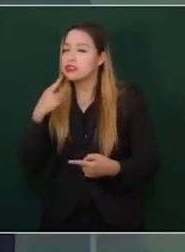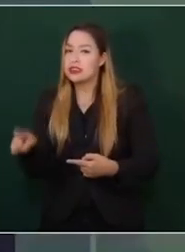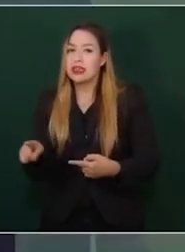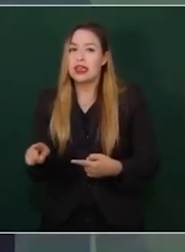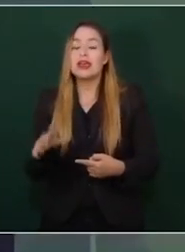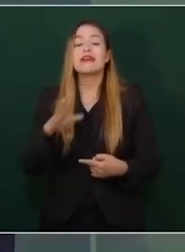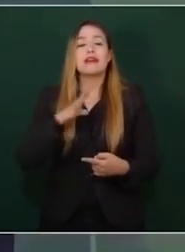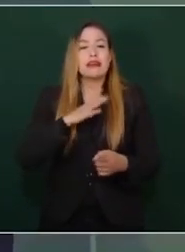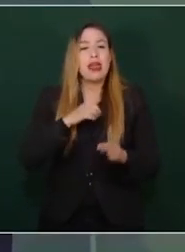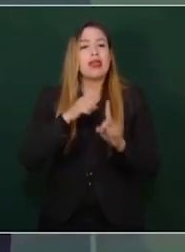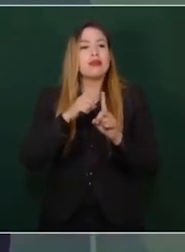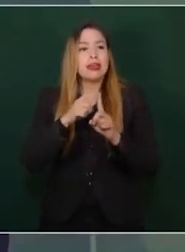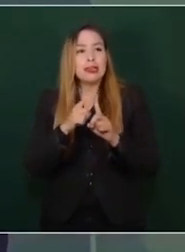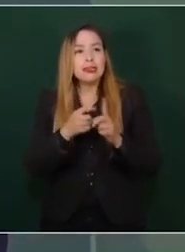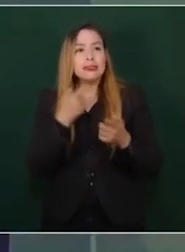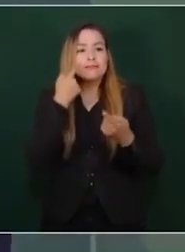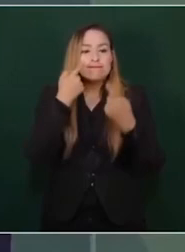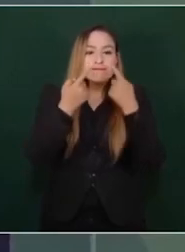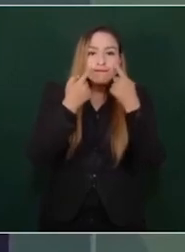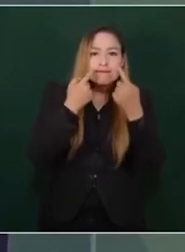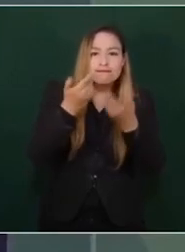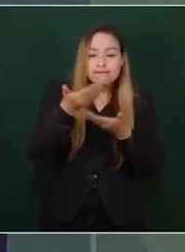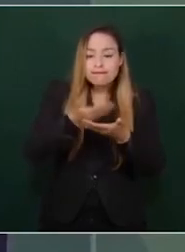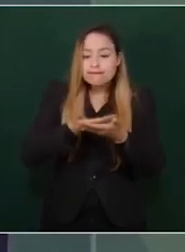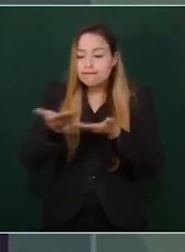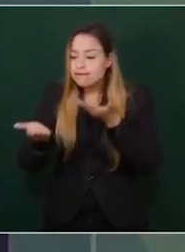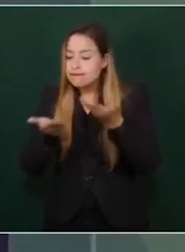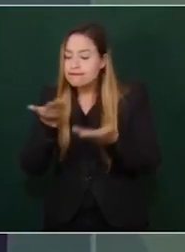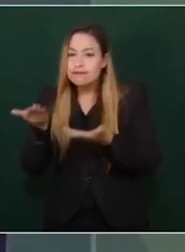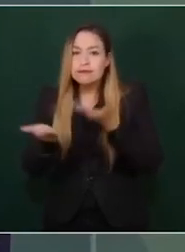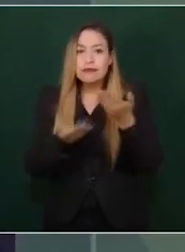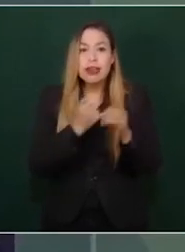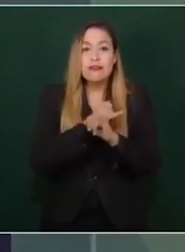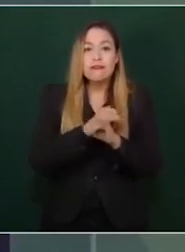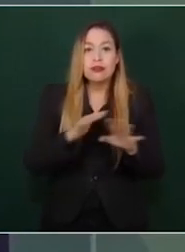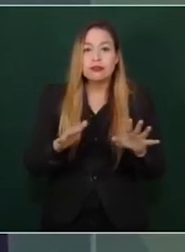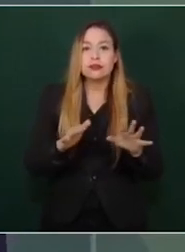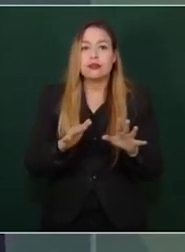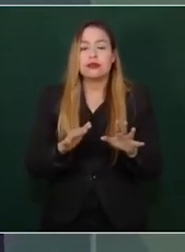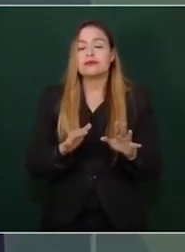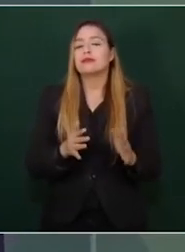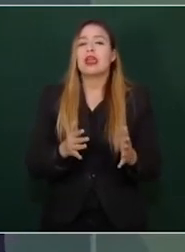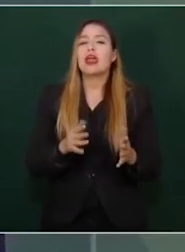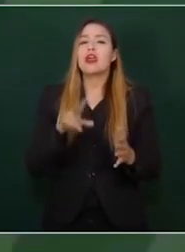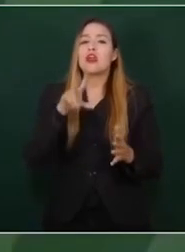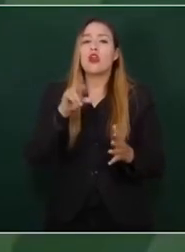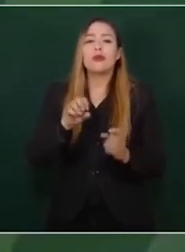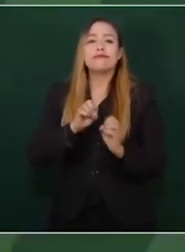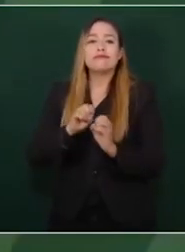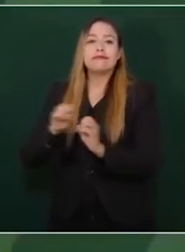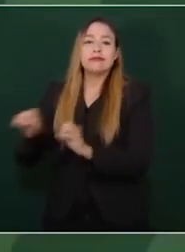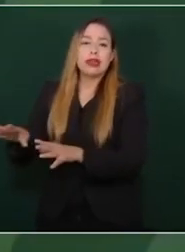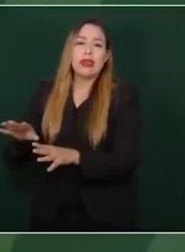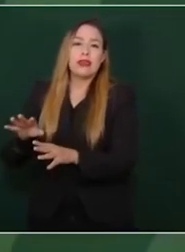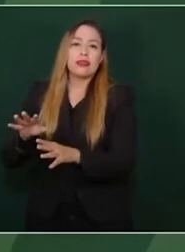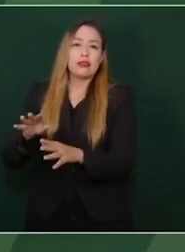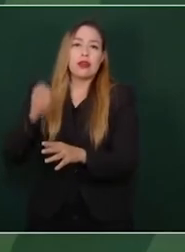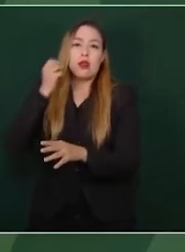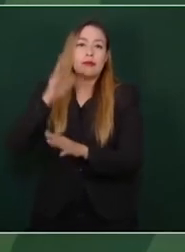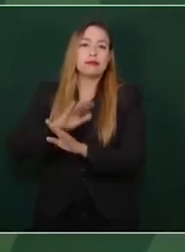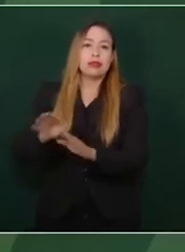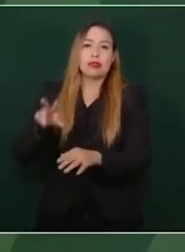Entonces, que no hay impunidad y que